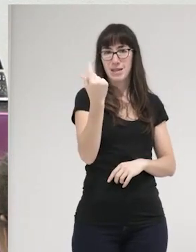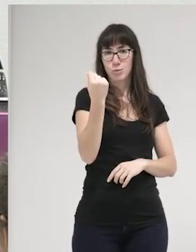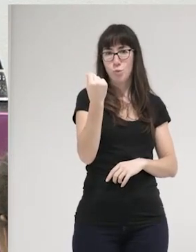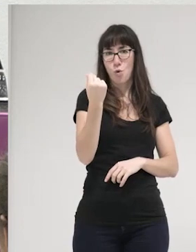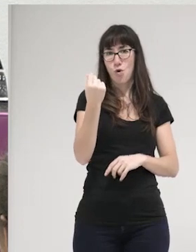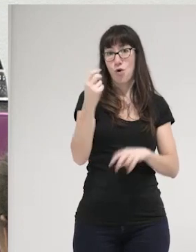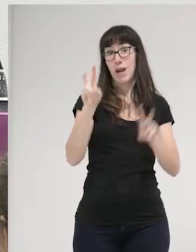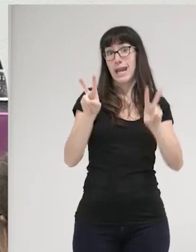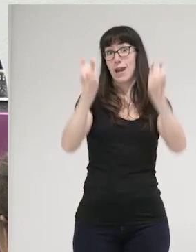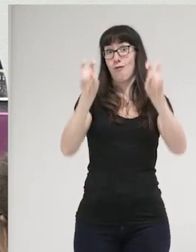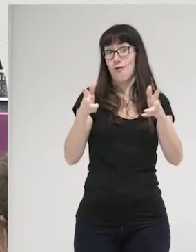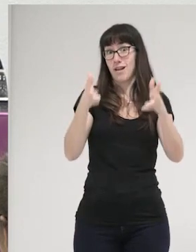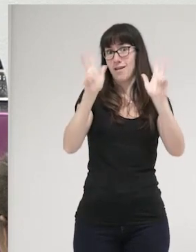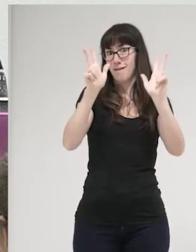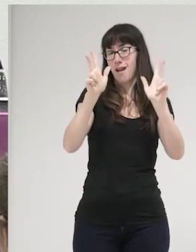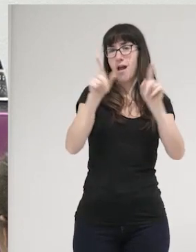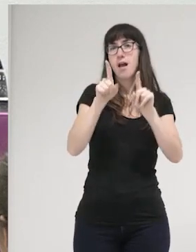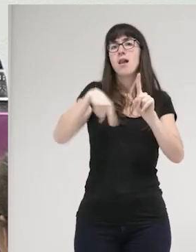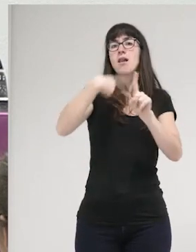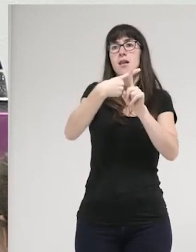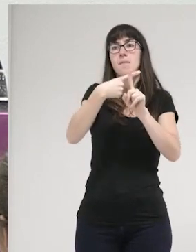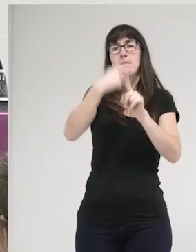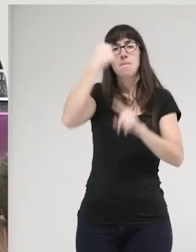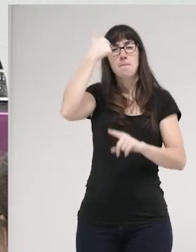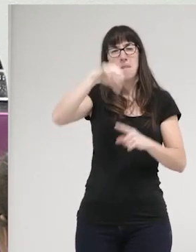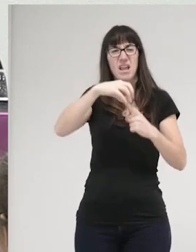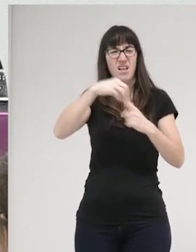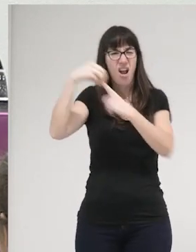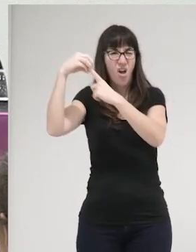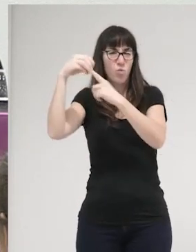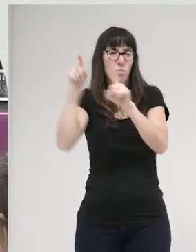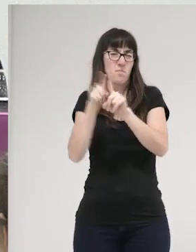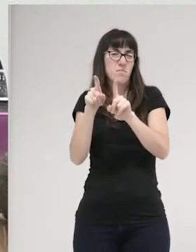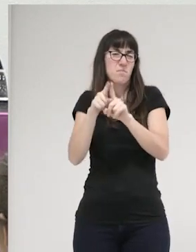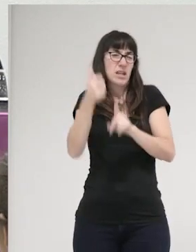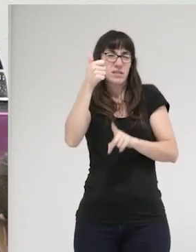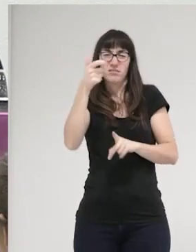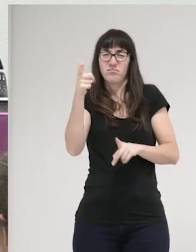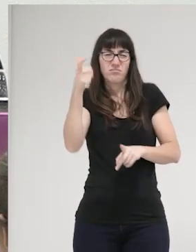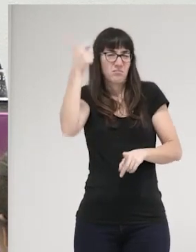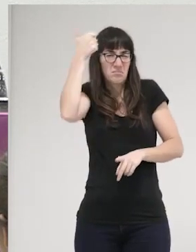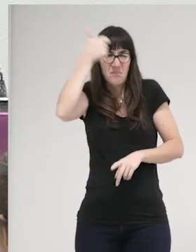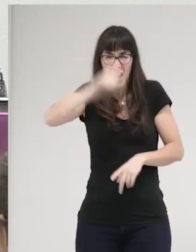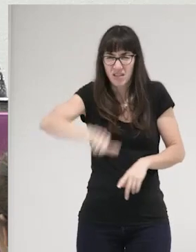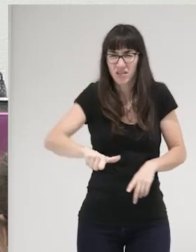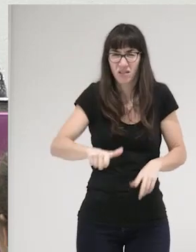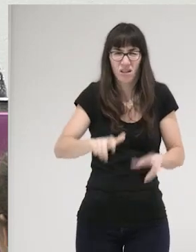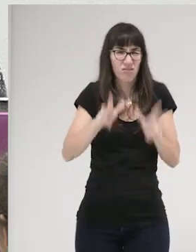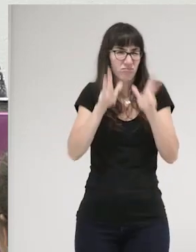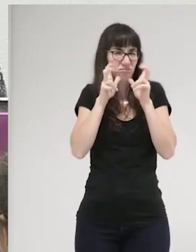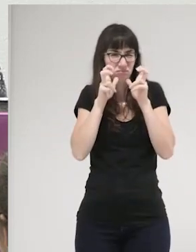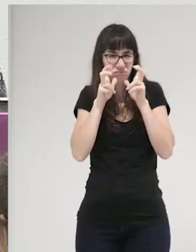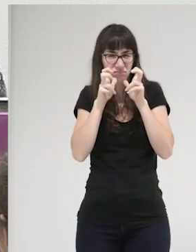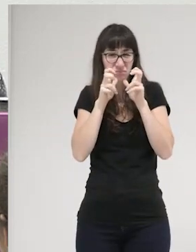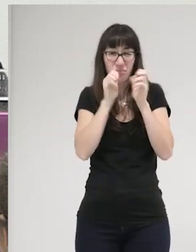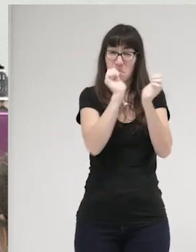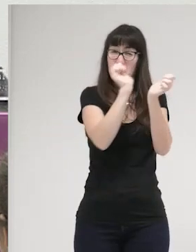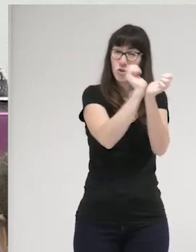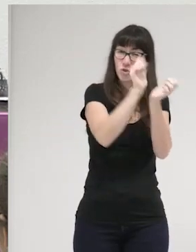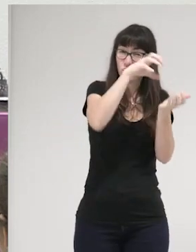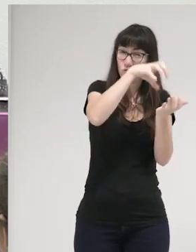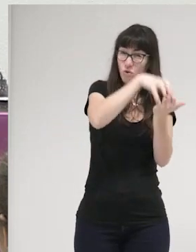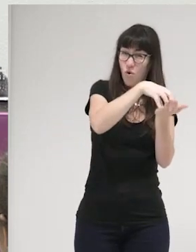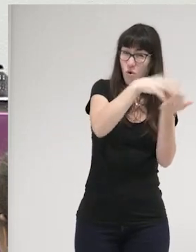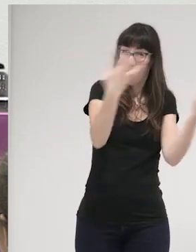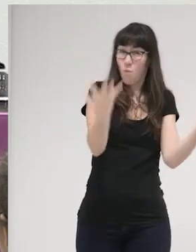del patriarcado más rancio y más machista. Pues además de reforzar la prisión, esa ola